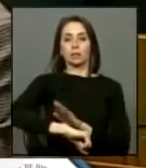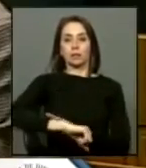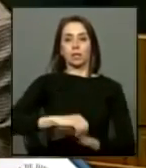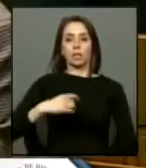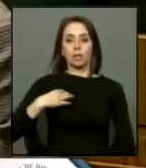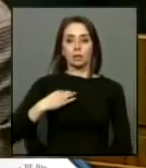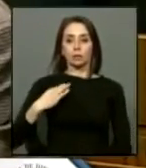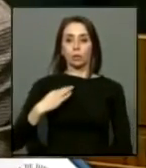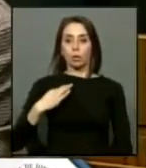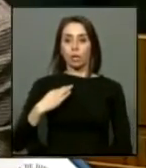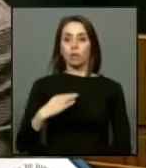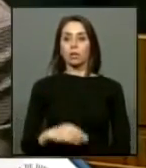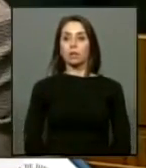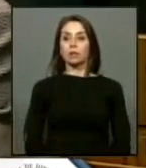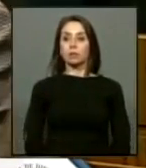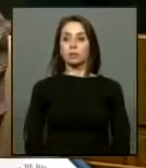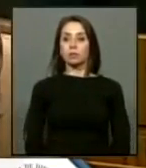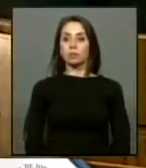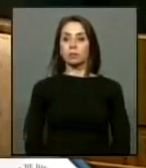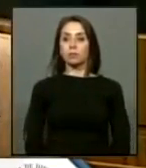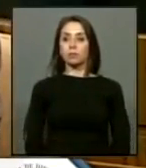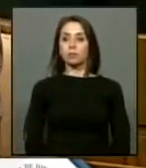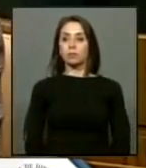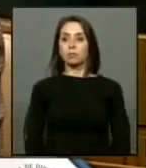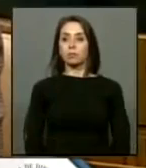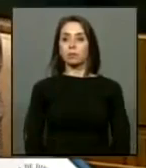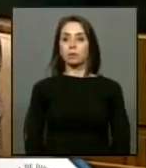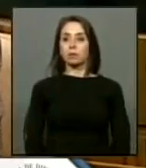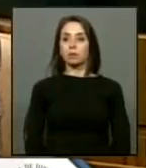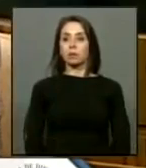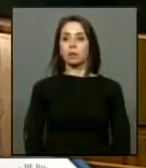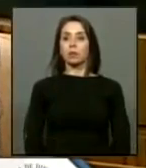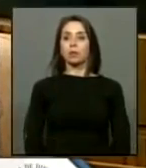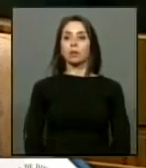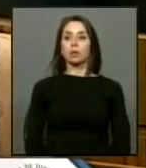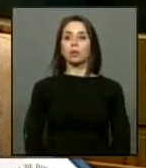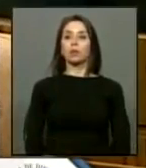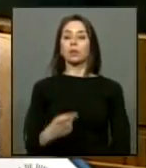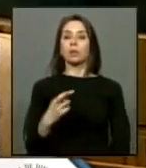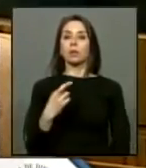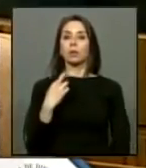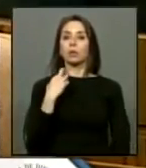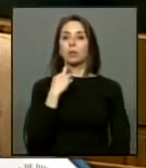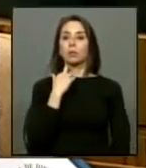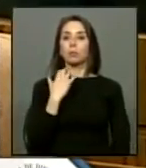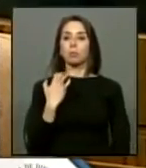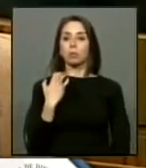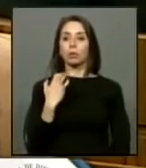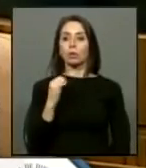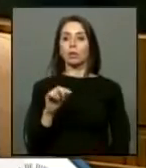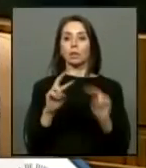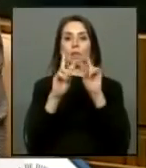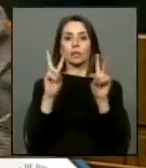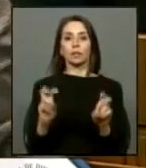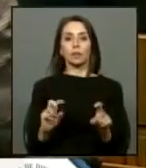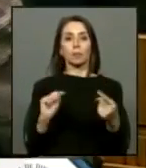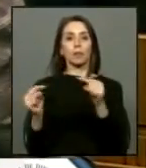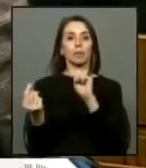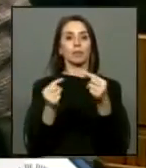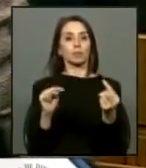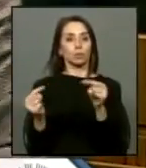a propósito de afirmaciones que con motivo del tema del debate